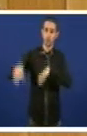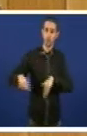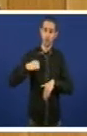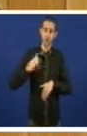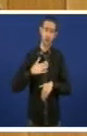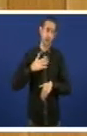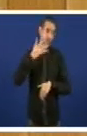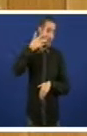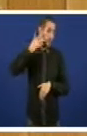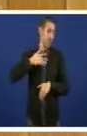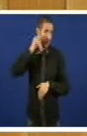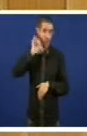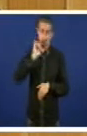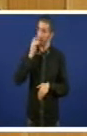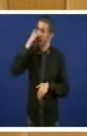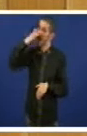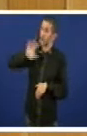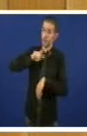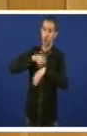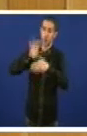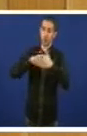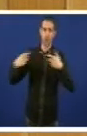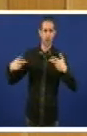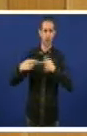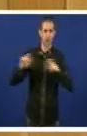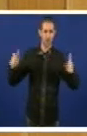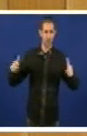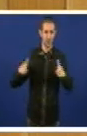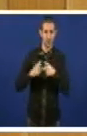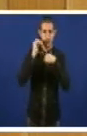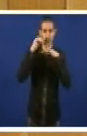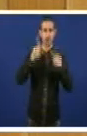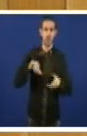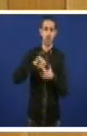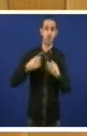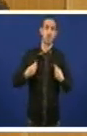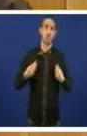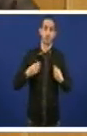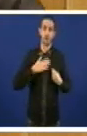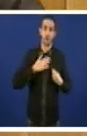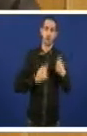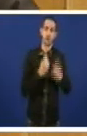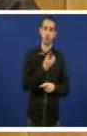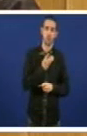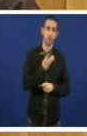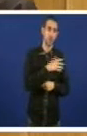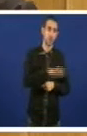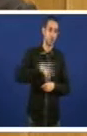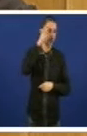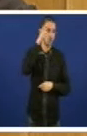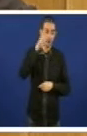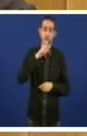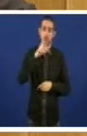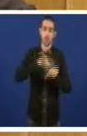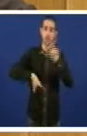Ourense denunciaba o recorte dos horarios de atención dos centros de saúde de algúns concellos do rural pola